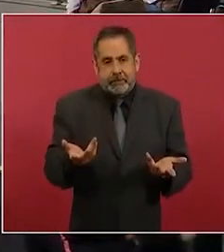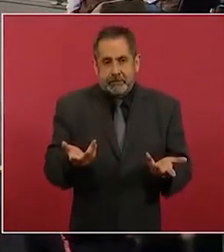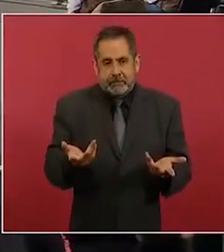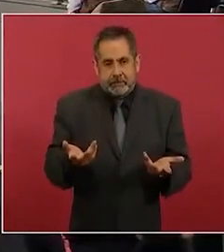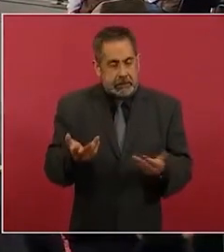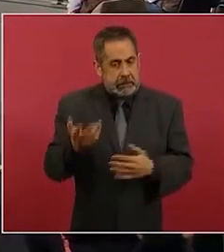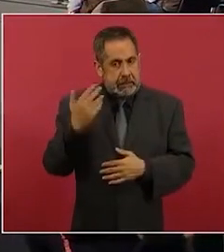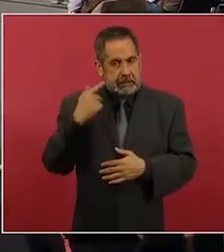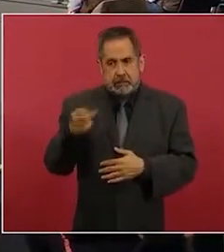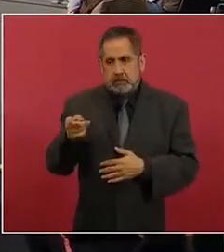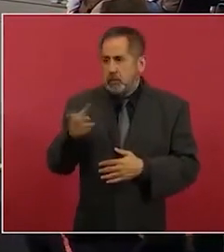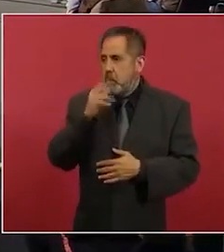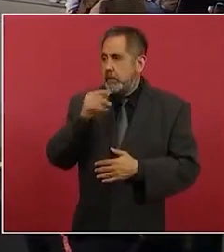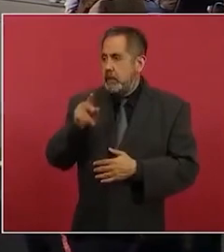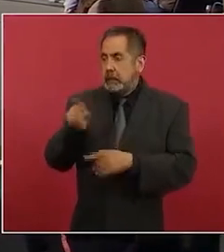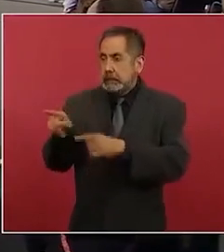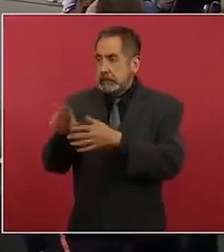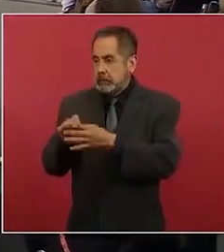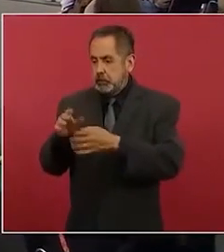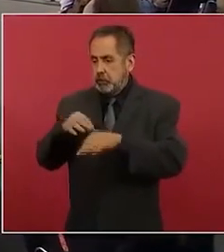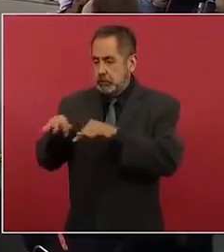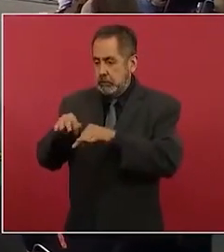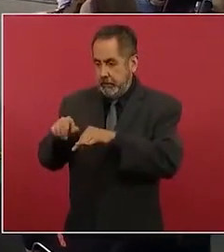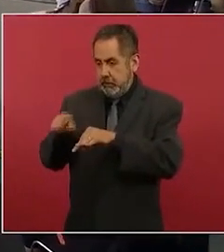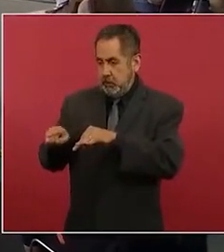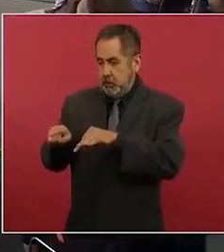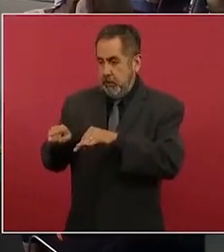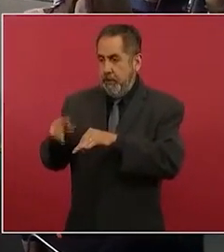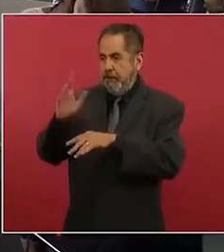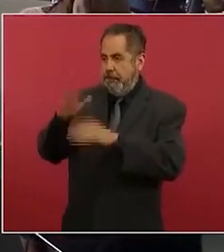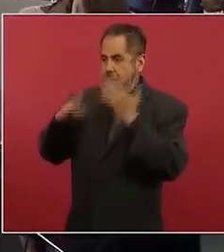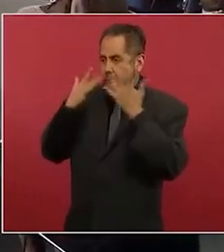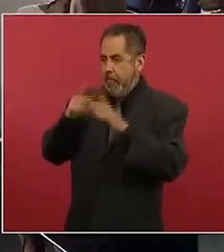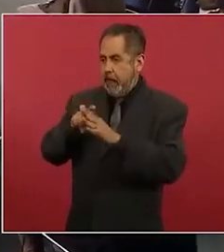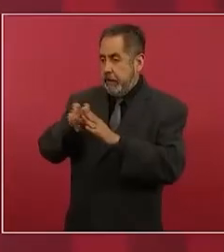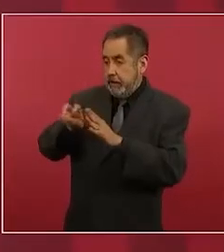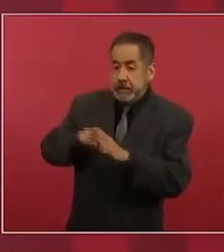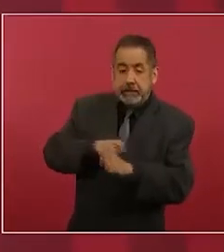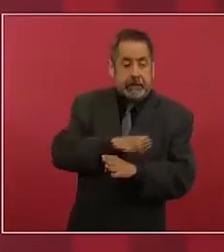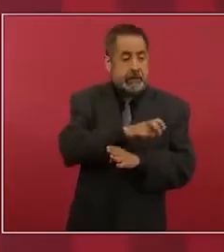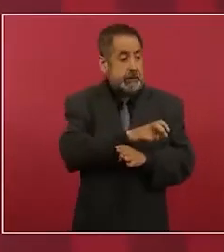particular, privada, vinculada a su